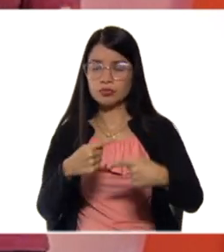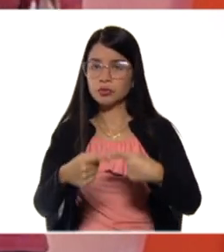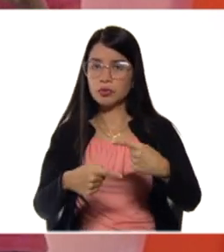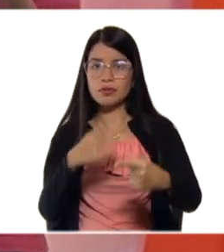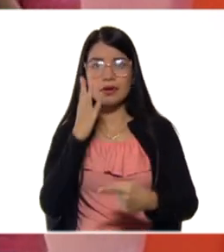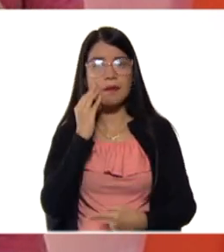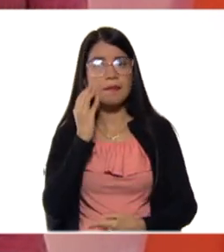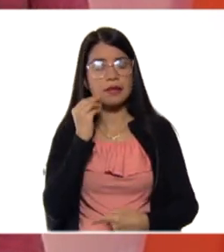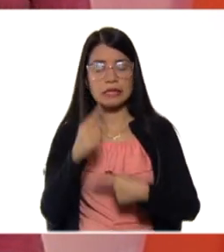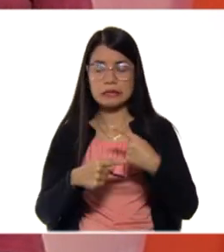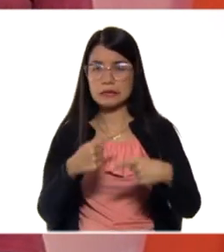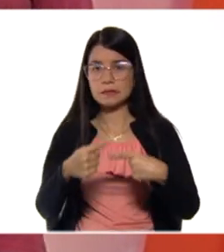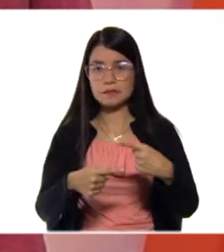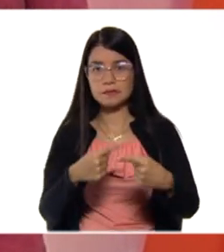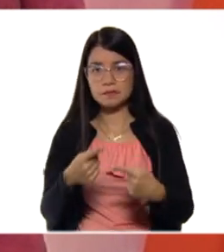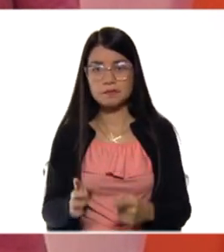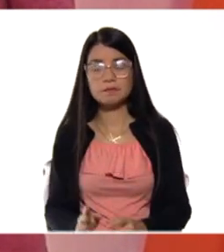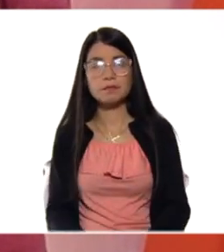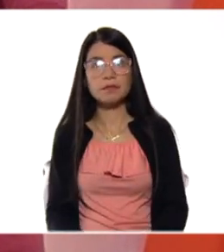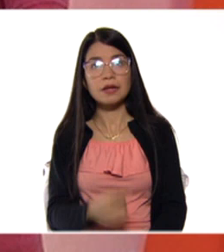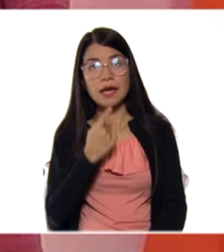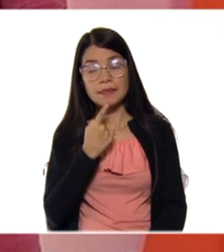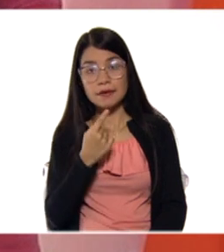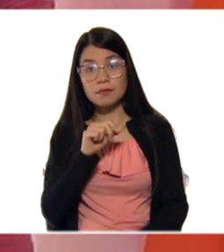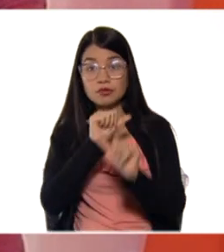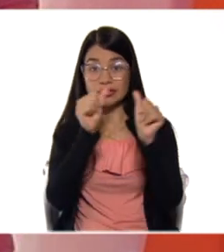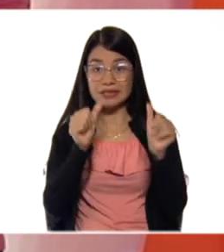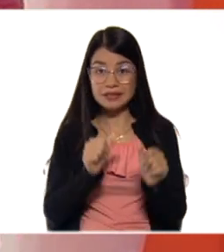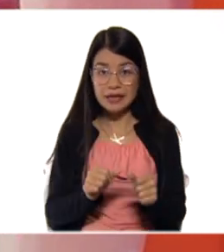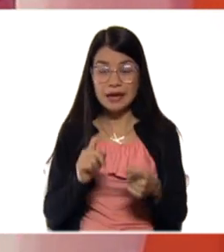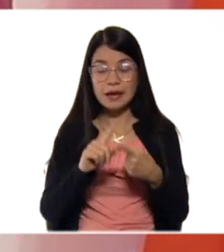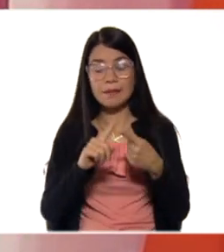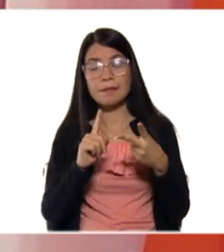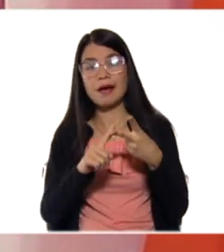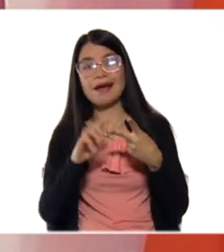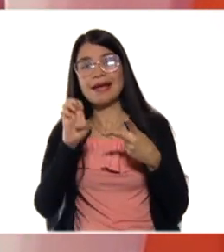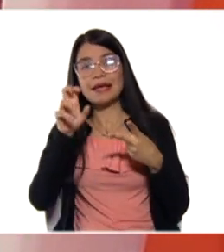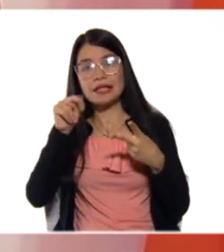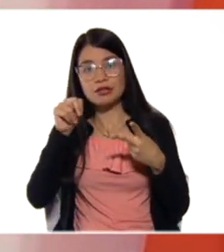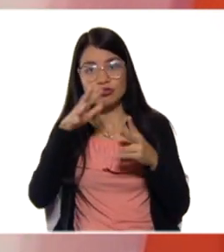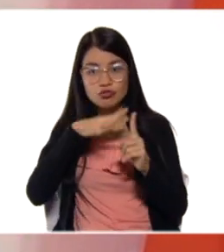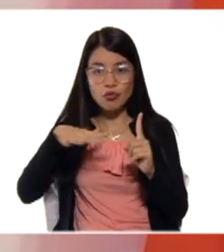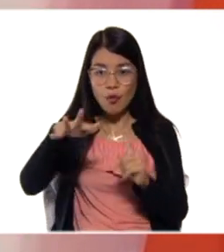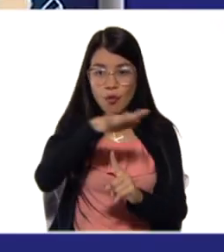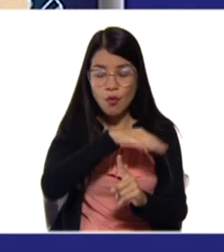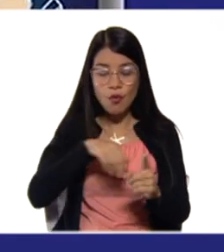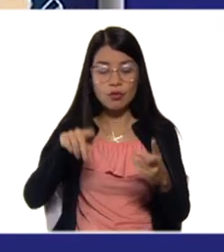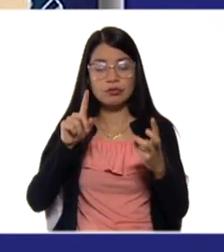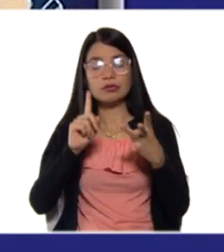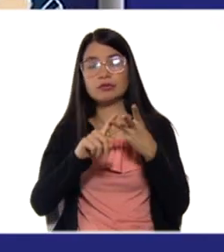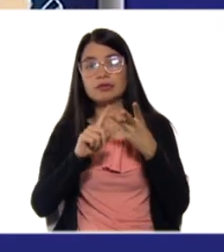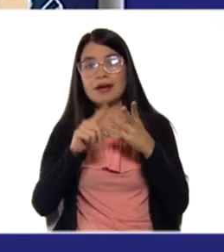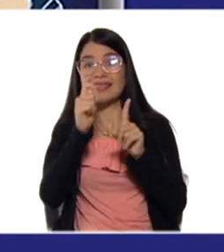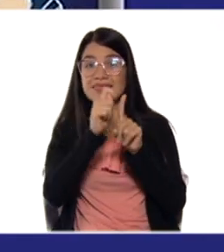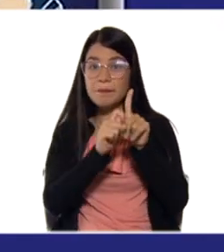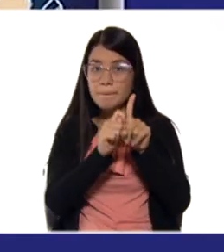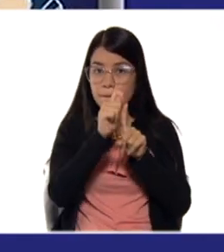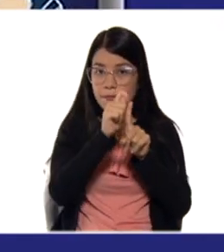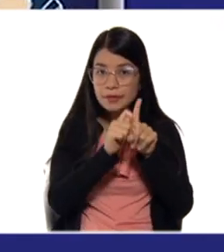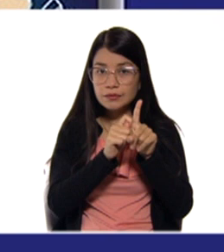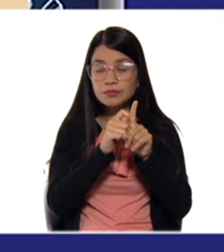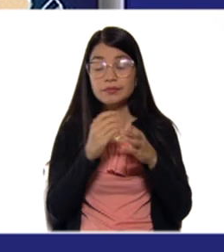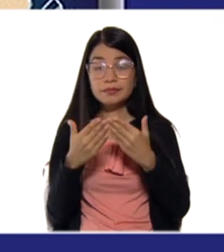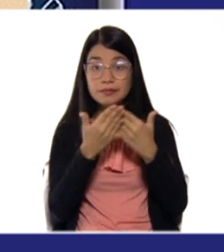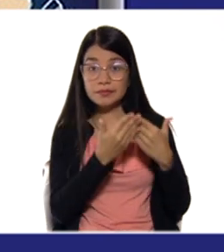hablando, mencionamos sistemas, entorno, ¿ok? Temperatura, y la clase pasada